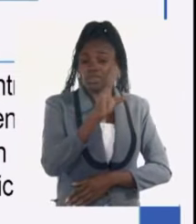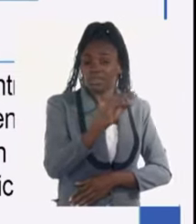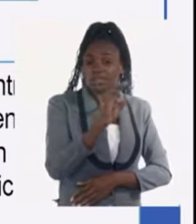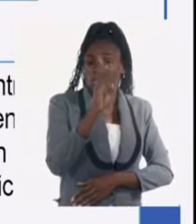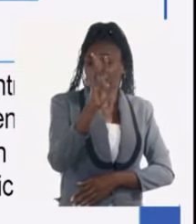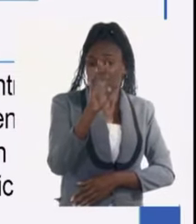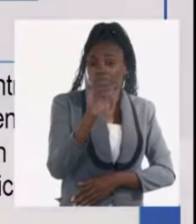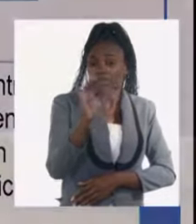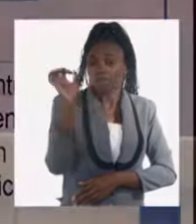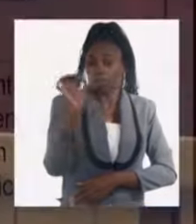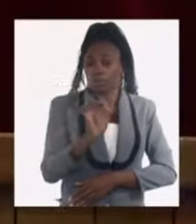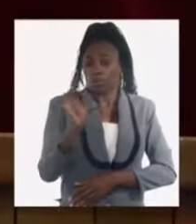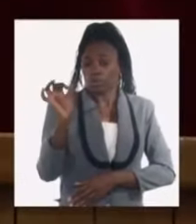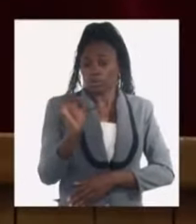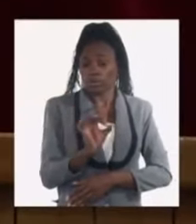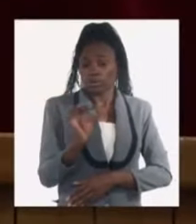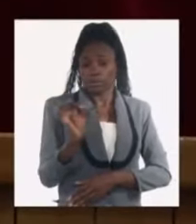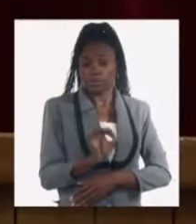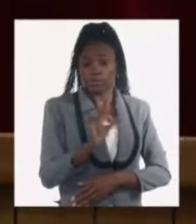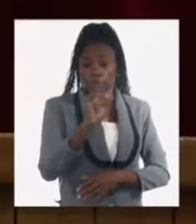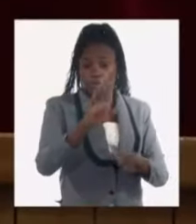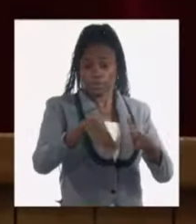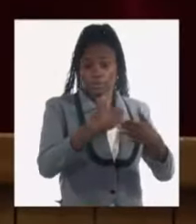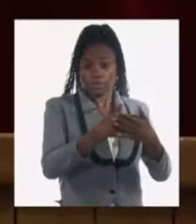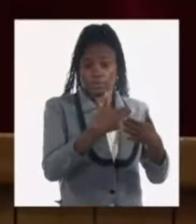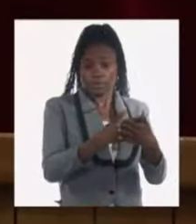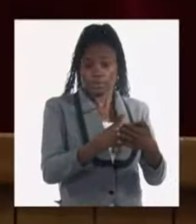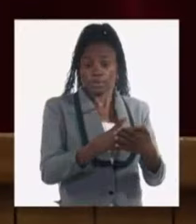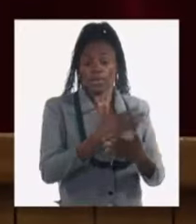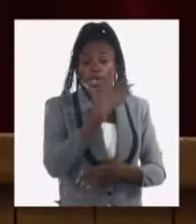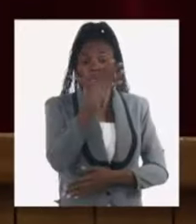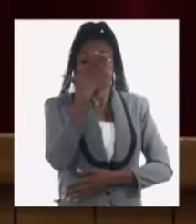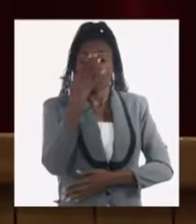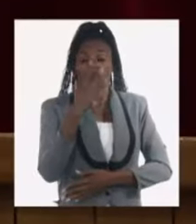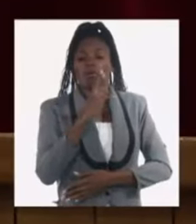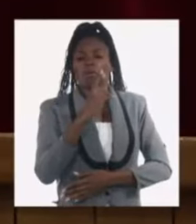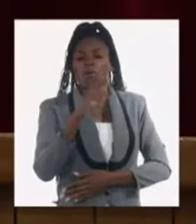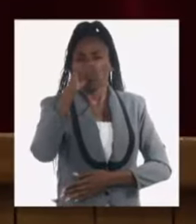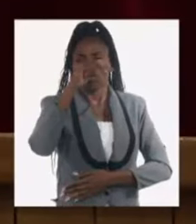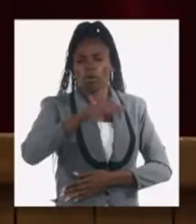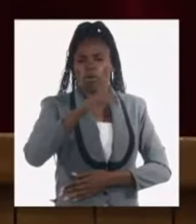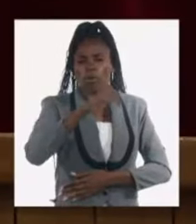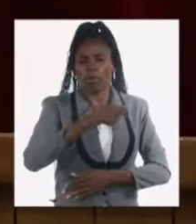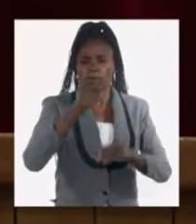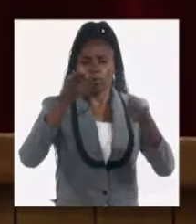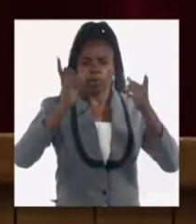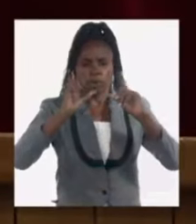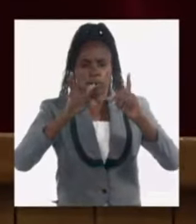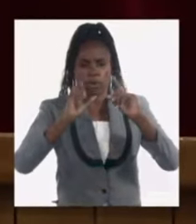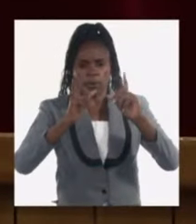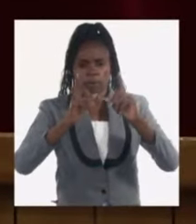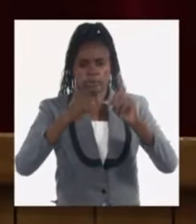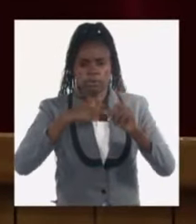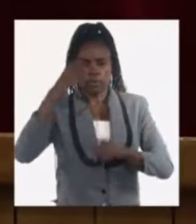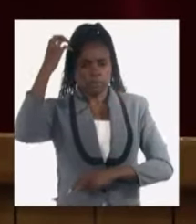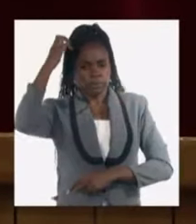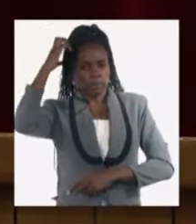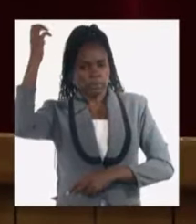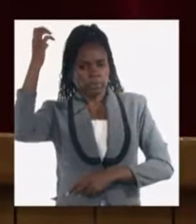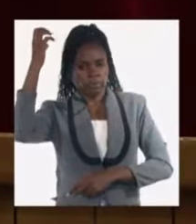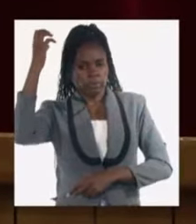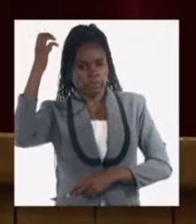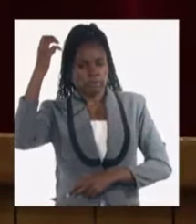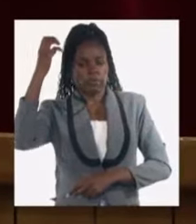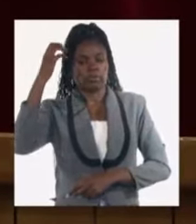36% de esas empresas estatales con pérdidas responde hoy a políticas que tenemos desde el gobierno de topar